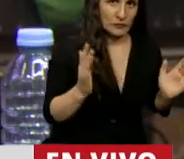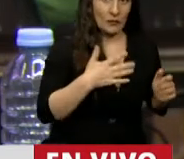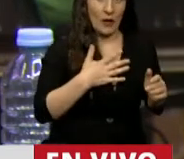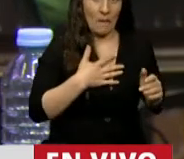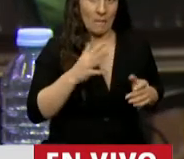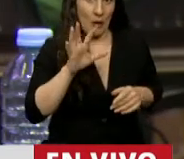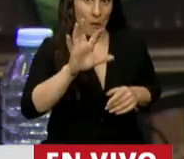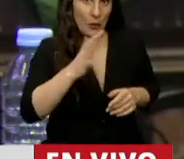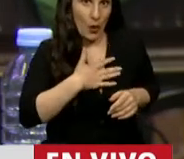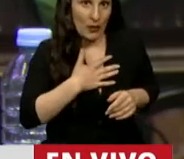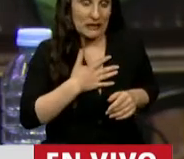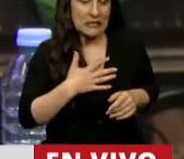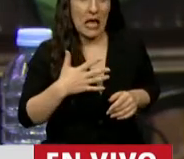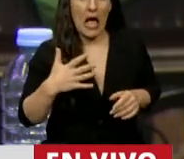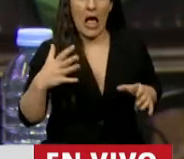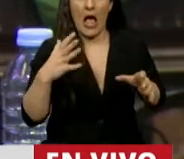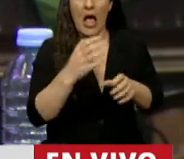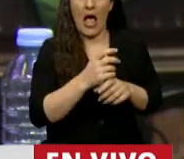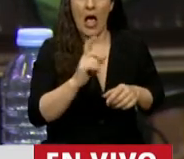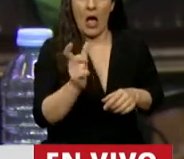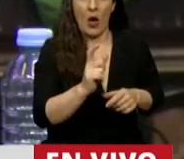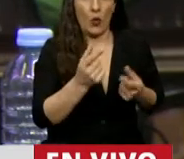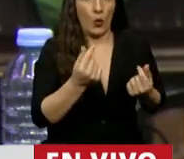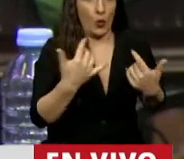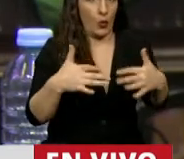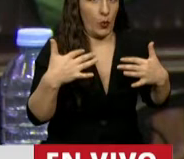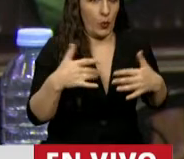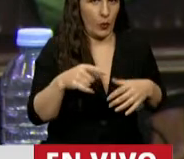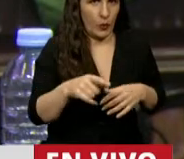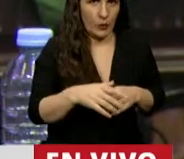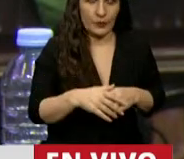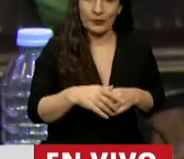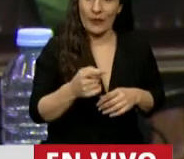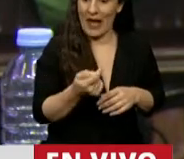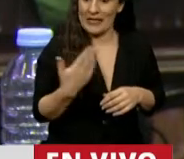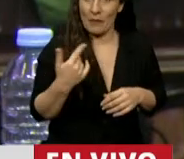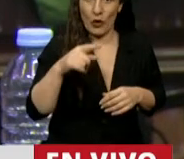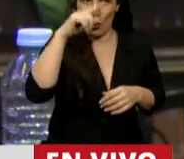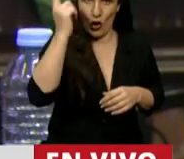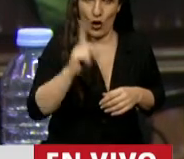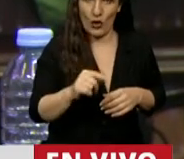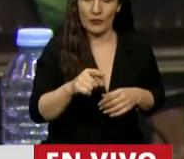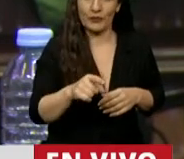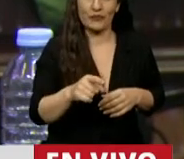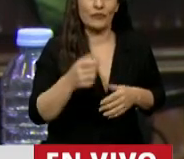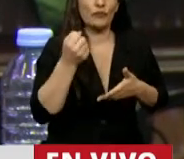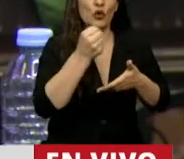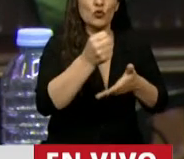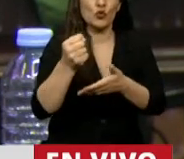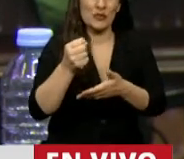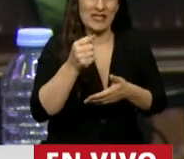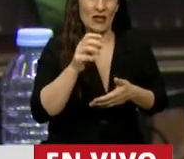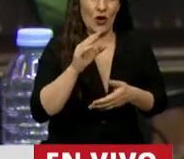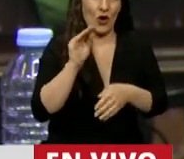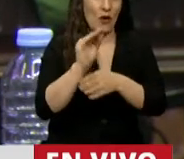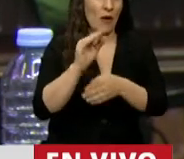boleto del transporte público. Y hace poco, el Estado Nacional retrajo los subsidios que tienen que aportar para mi